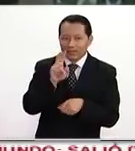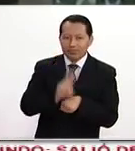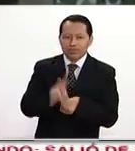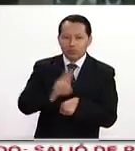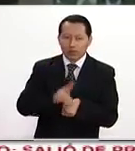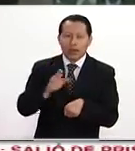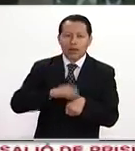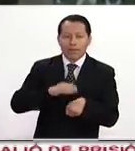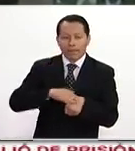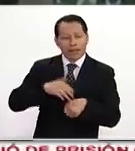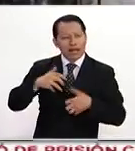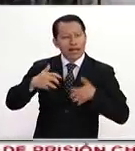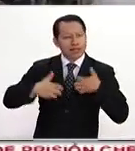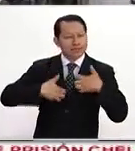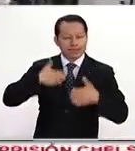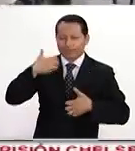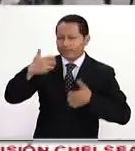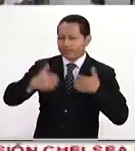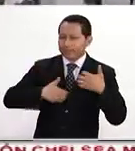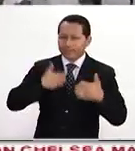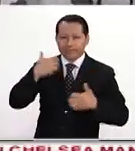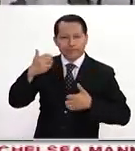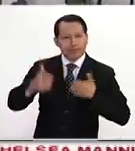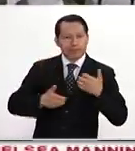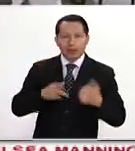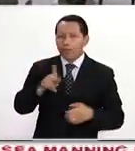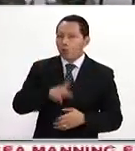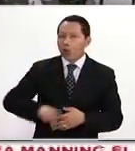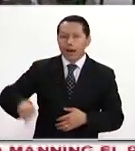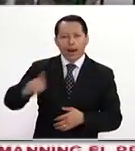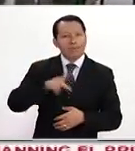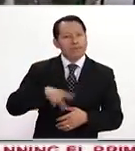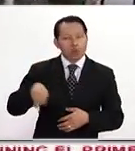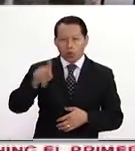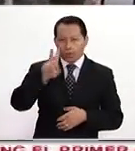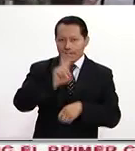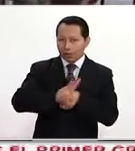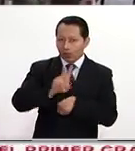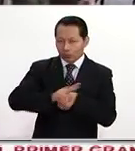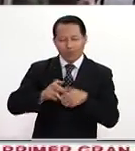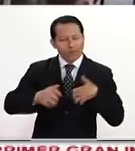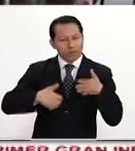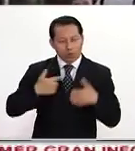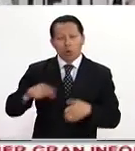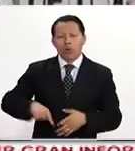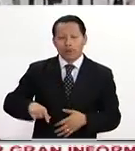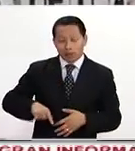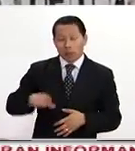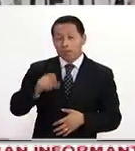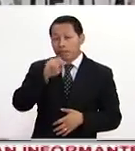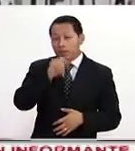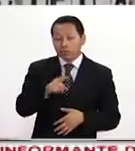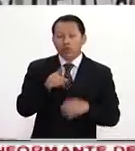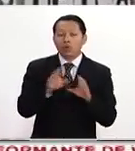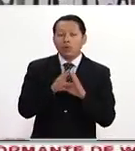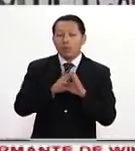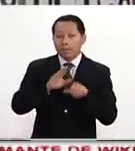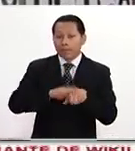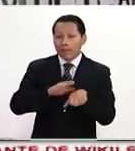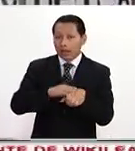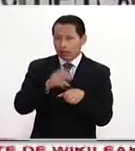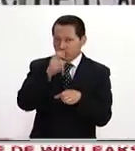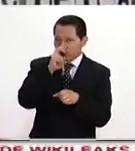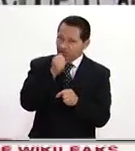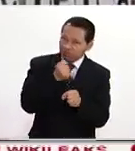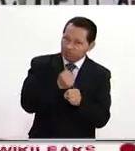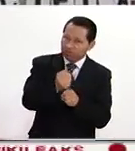enardecida. O sea, el pueblo venezolano está cada vez más enardecido. El gobierno venezolano es cada vez más represor.